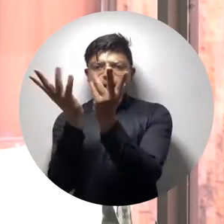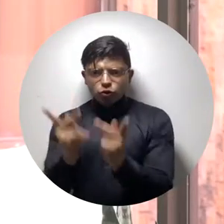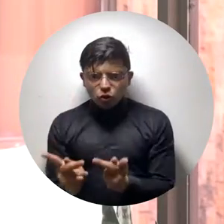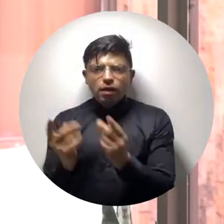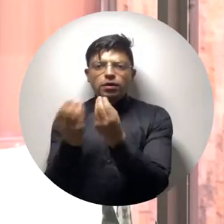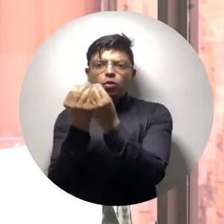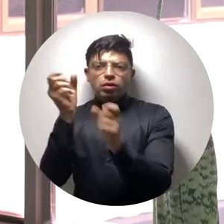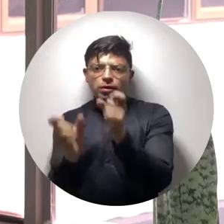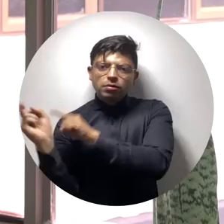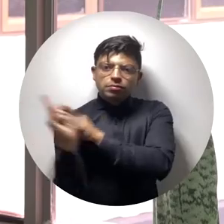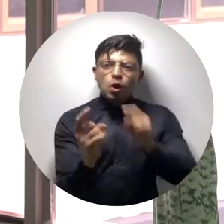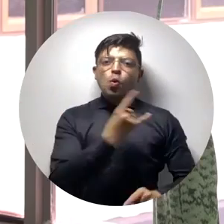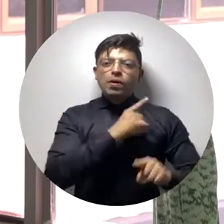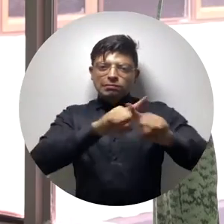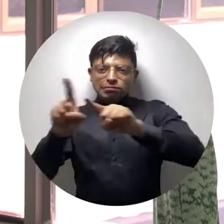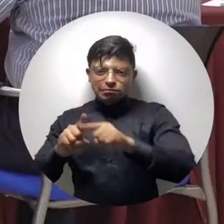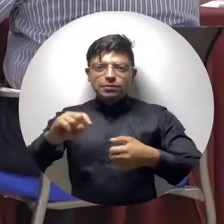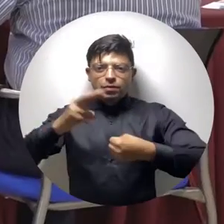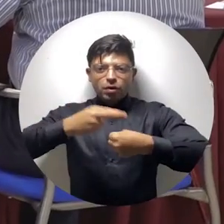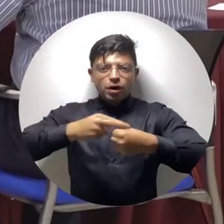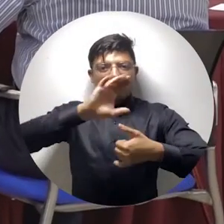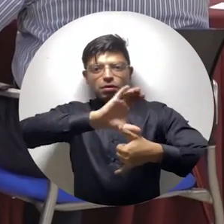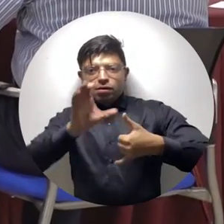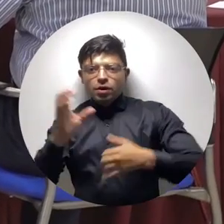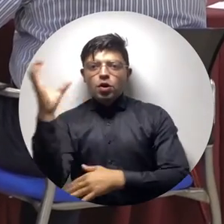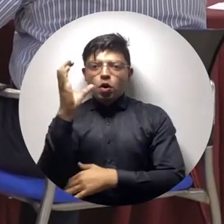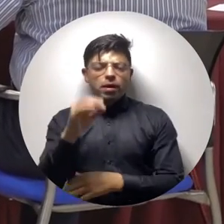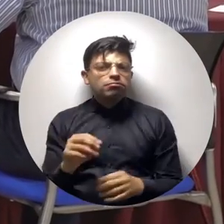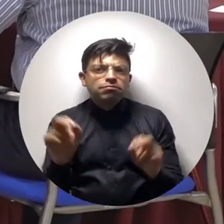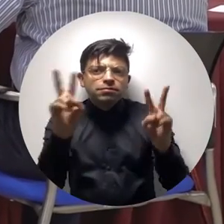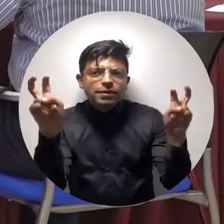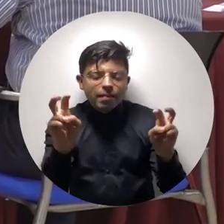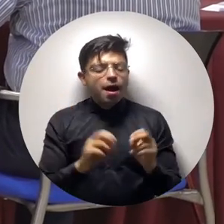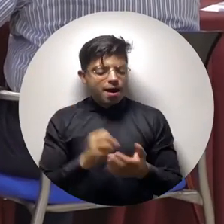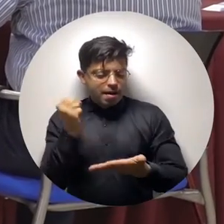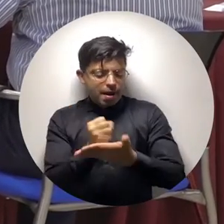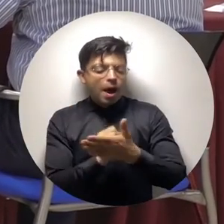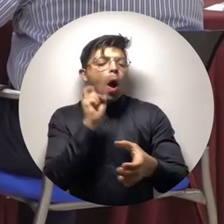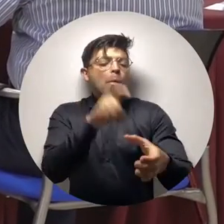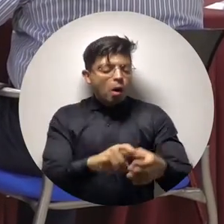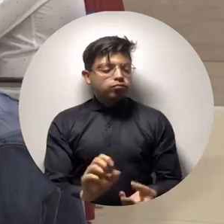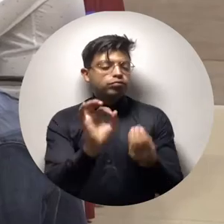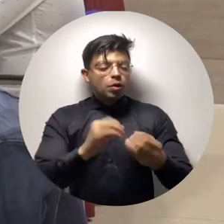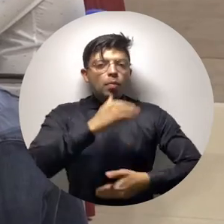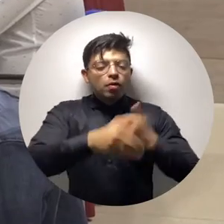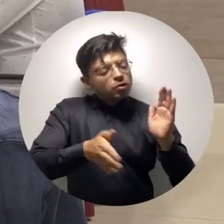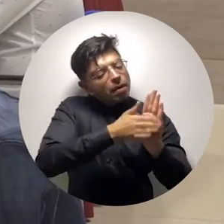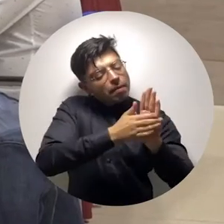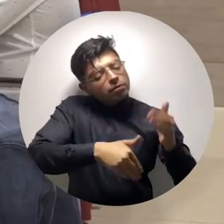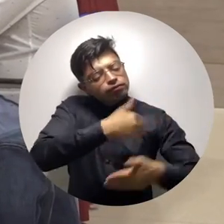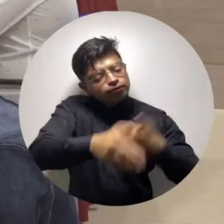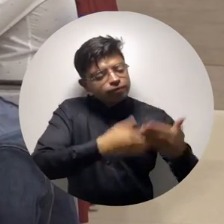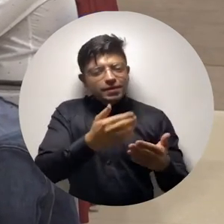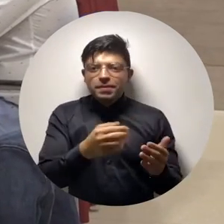estudiantes y consejeros de las universidades de la región Caribe colombiana para analizar asuntos sobre registro calificado y procesos de